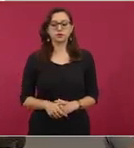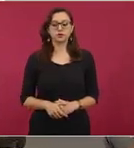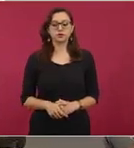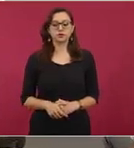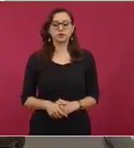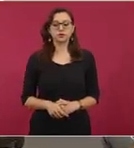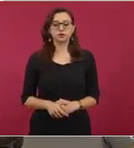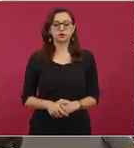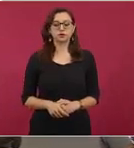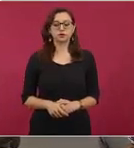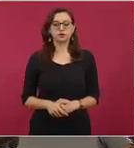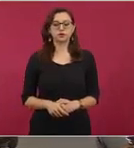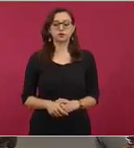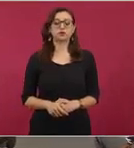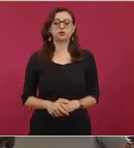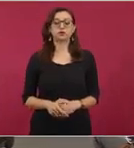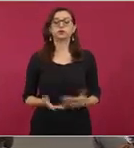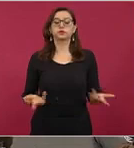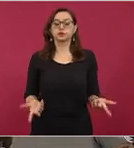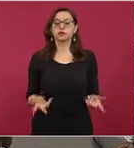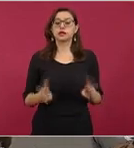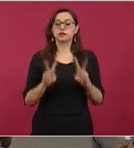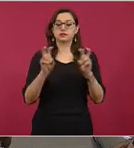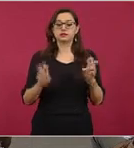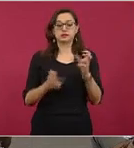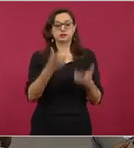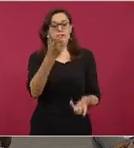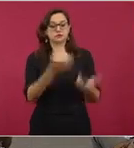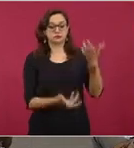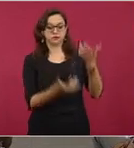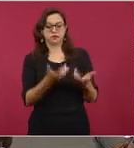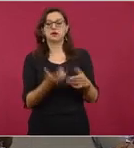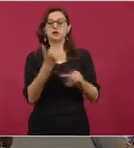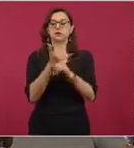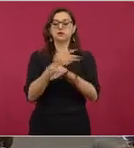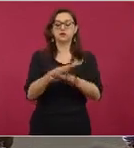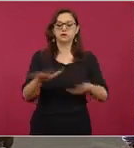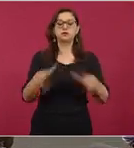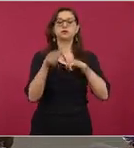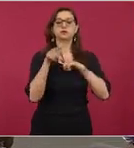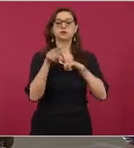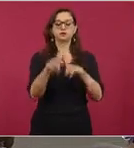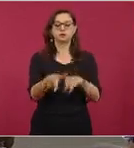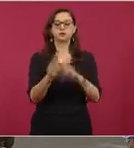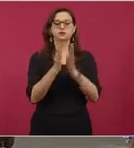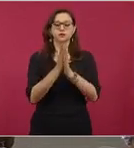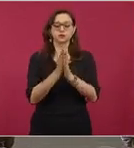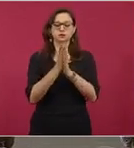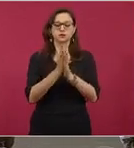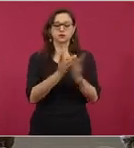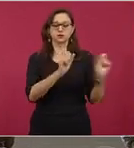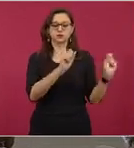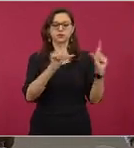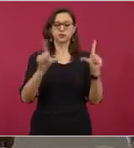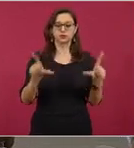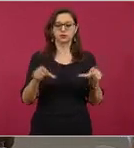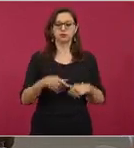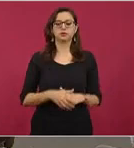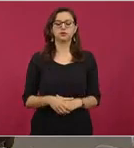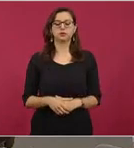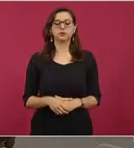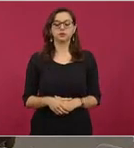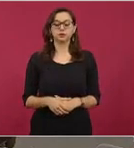Continuamos con el informe de incendios forestales. También, por favor, el día de ayer también